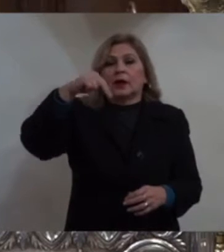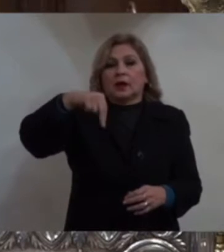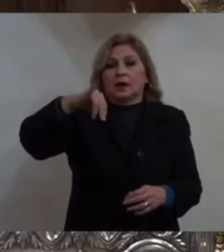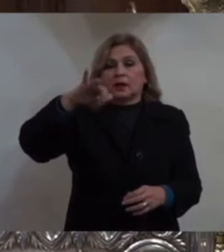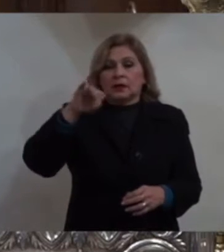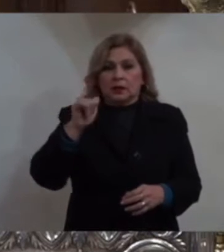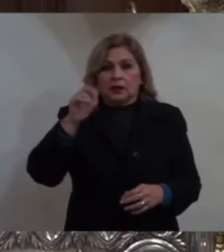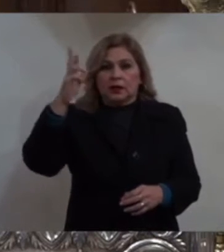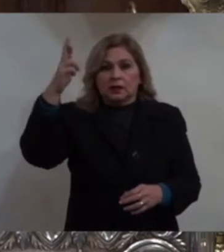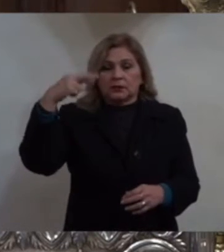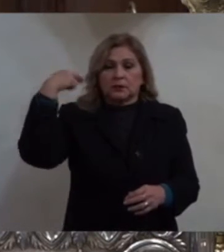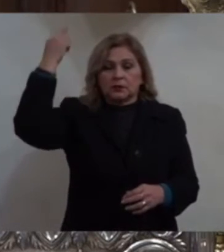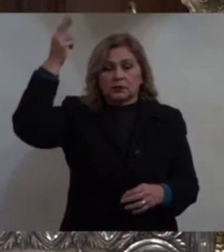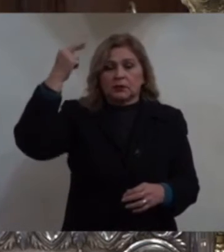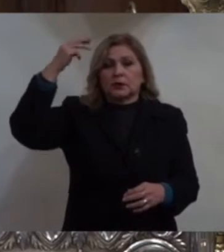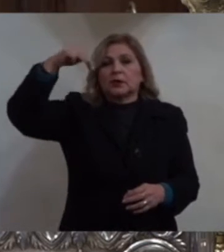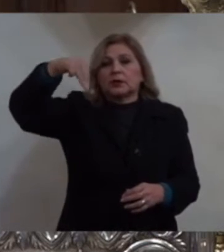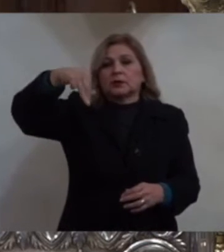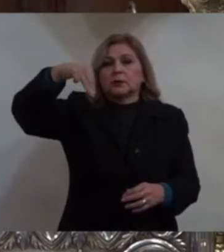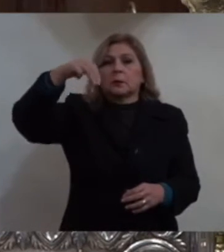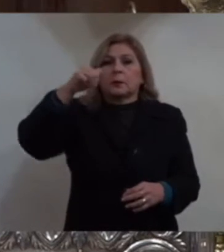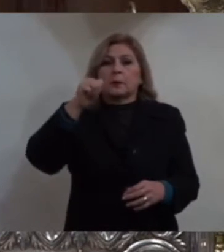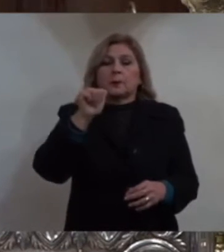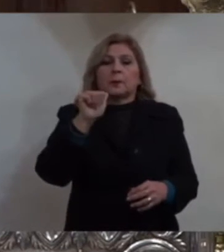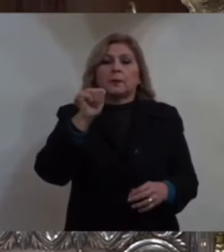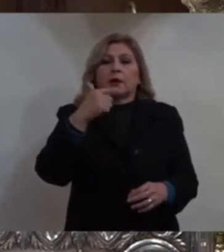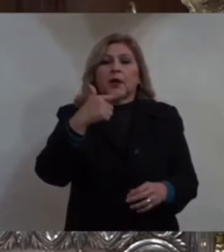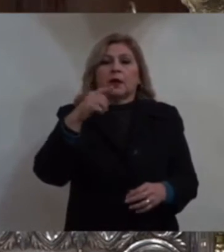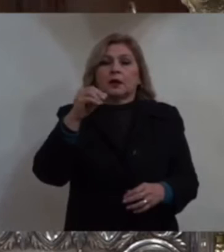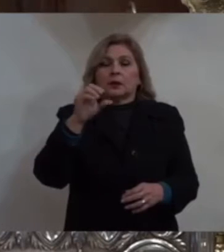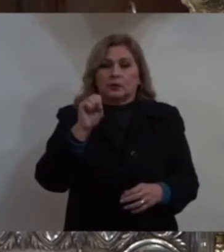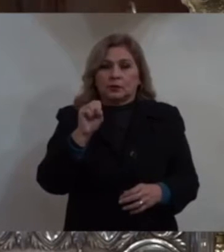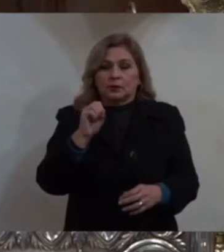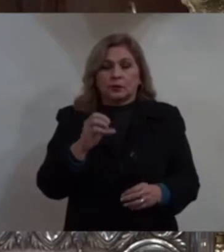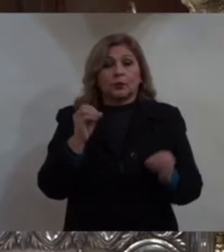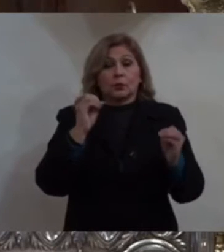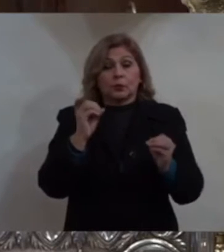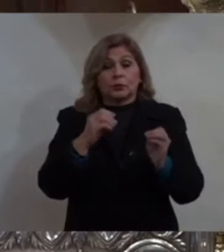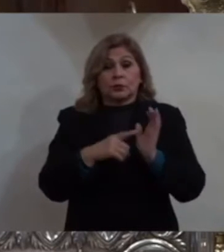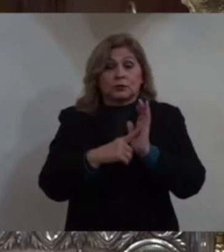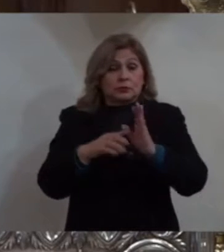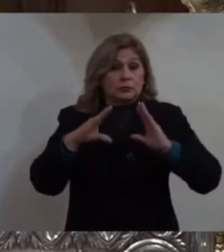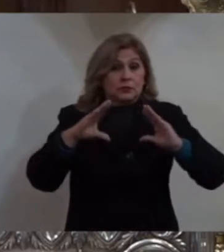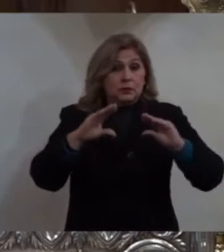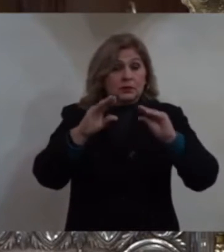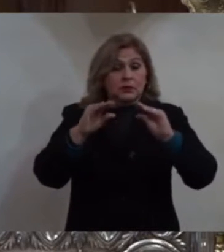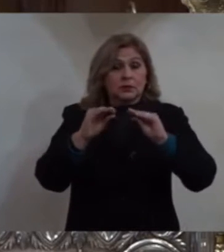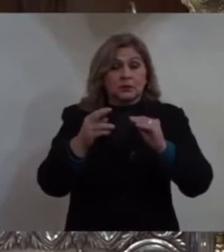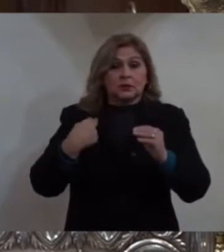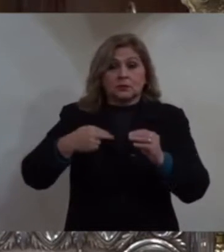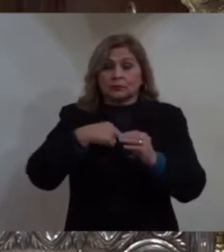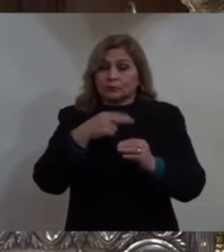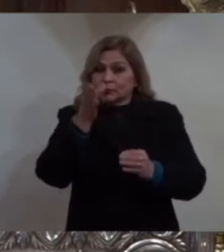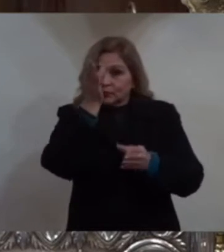tiene muchas enseñanzas. Voy a destacar dos. La primera